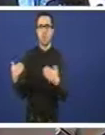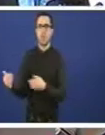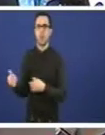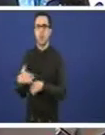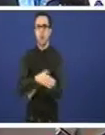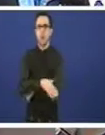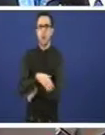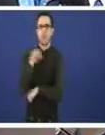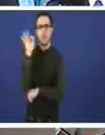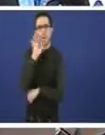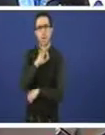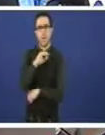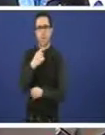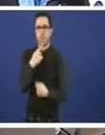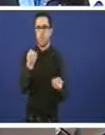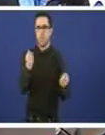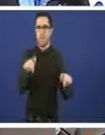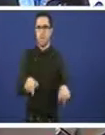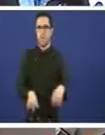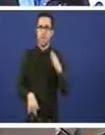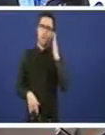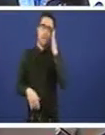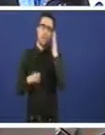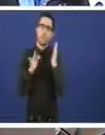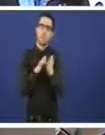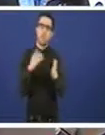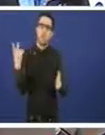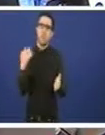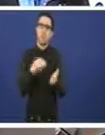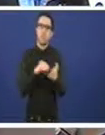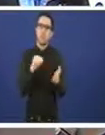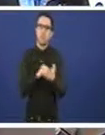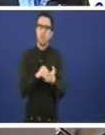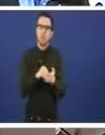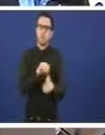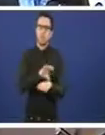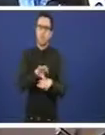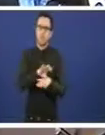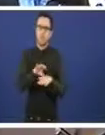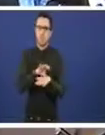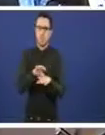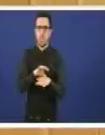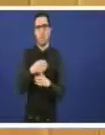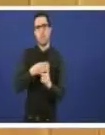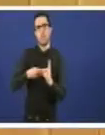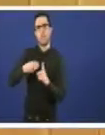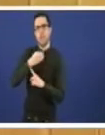ten dito e que provoca en dúas ocasións en dúas interpretacións do consellero do ramo de medio ambiente